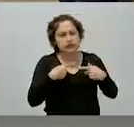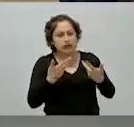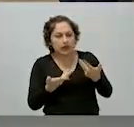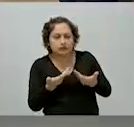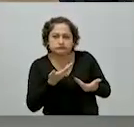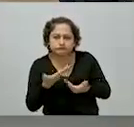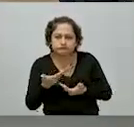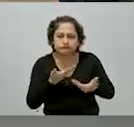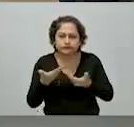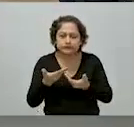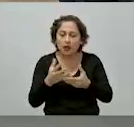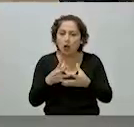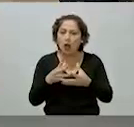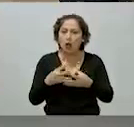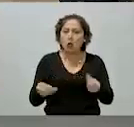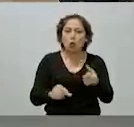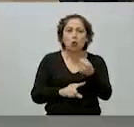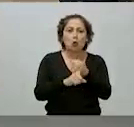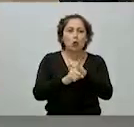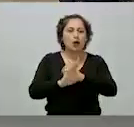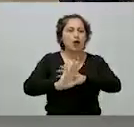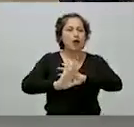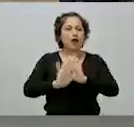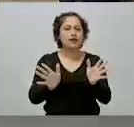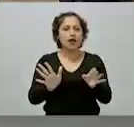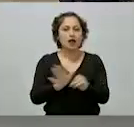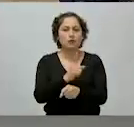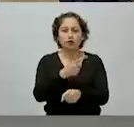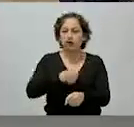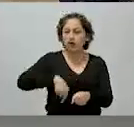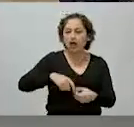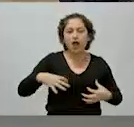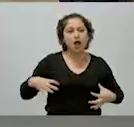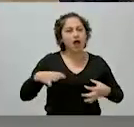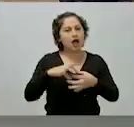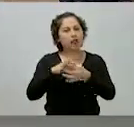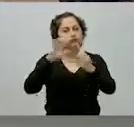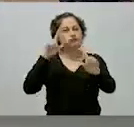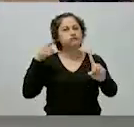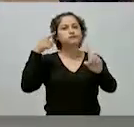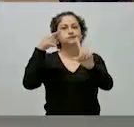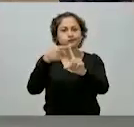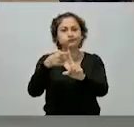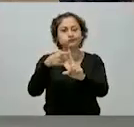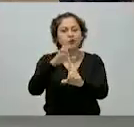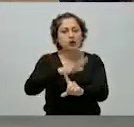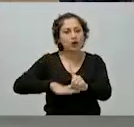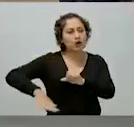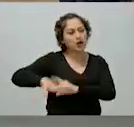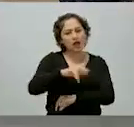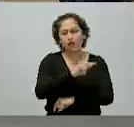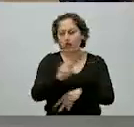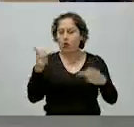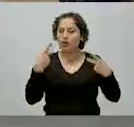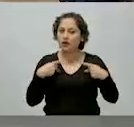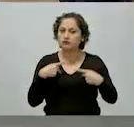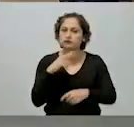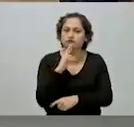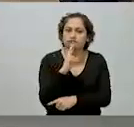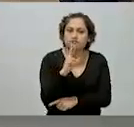poner por encima el interés general, el interés del pueblo y de la nación.